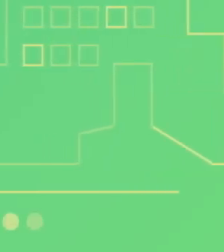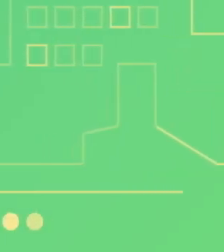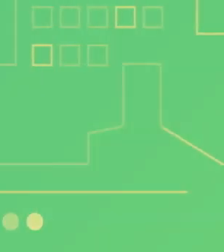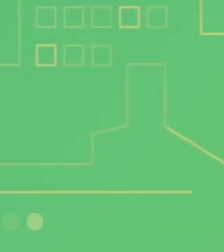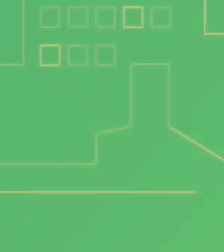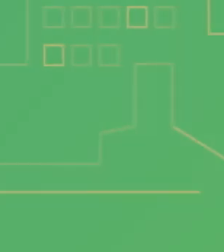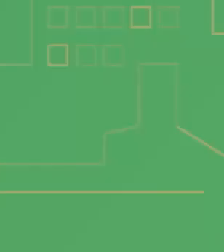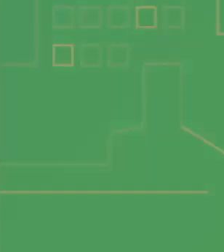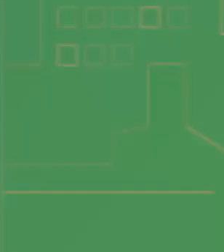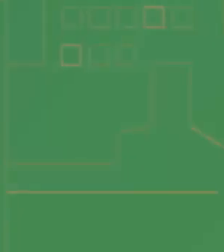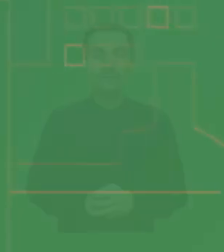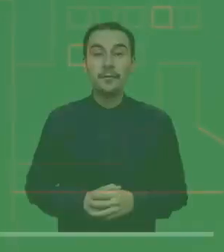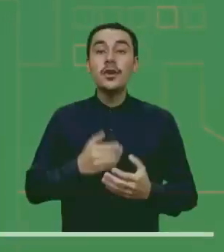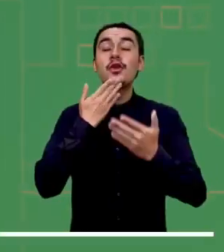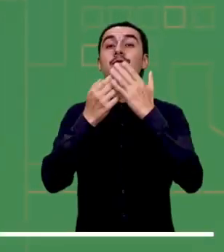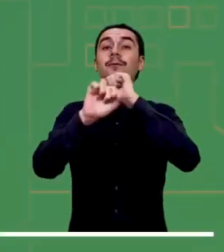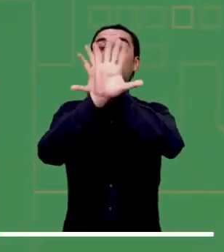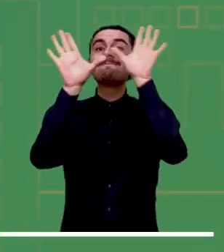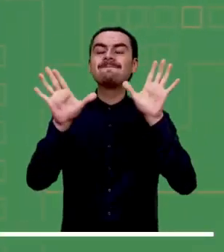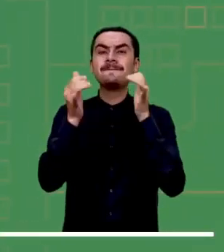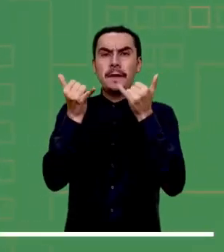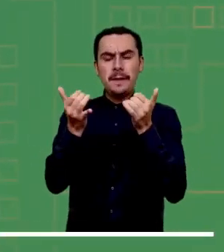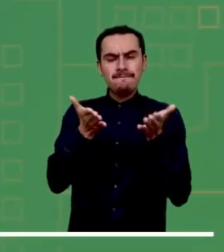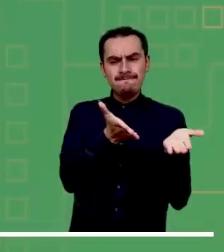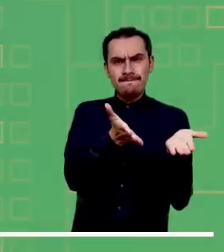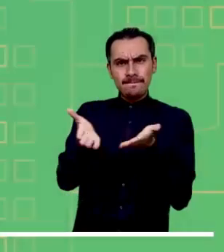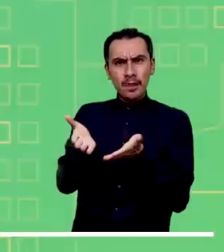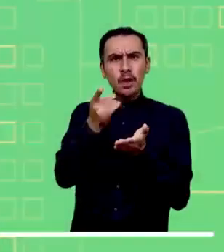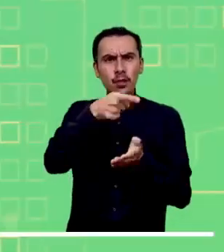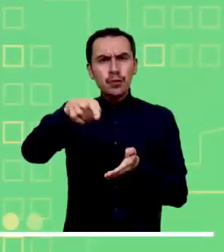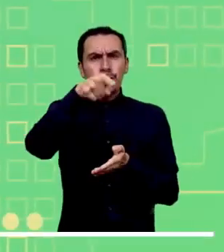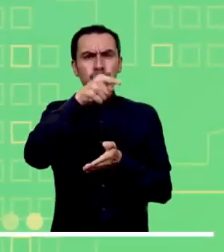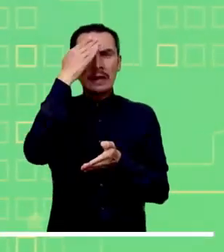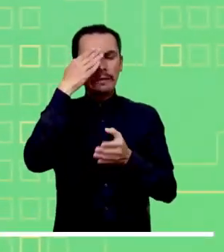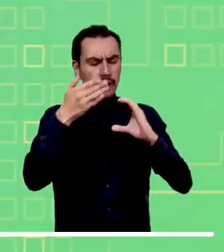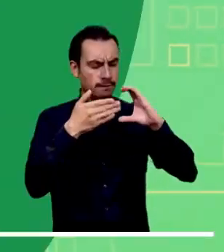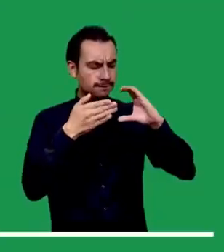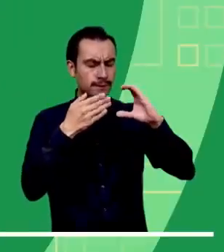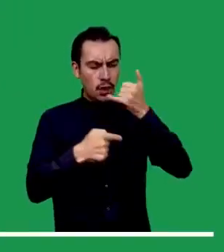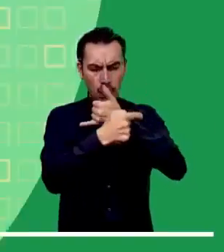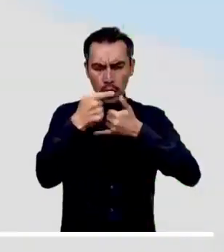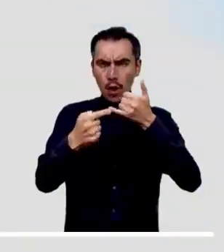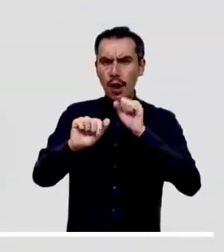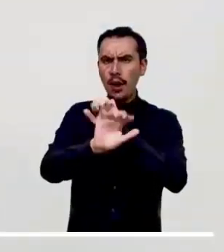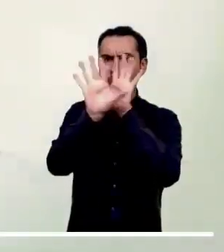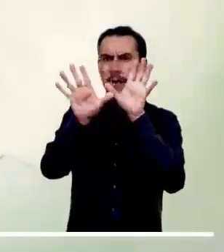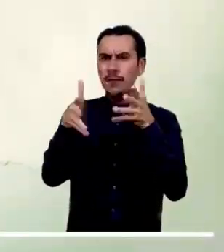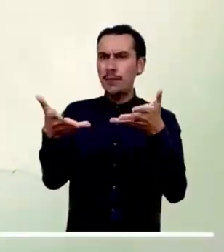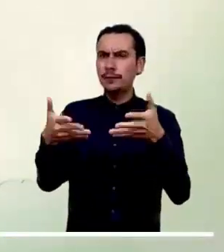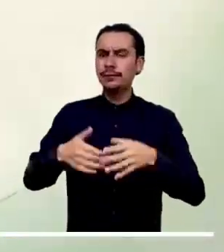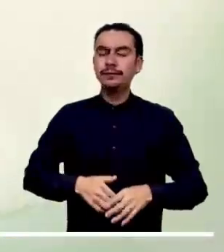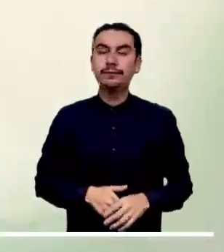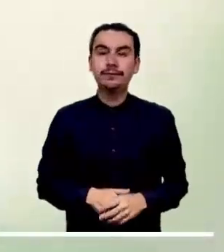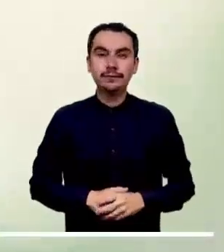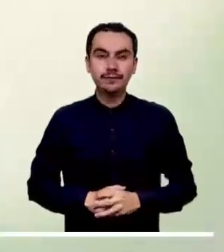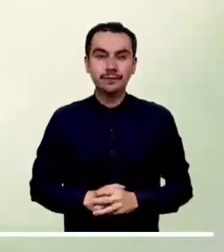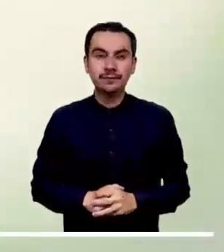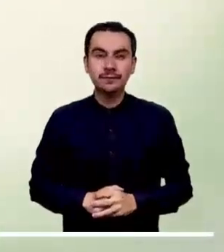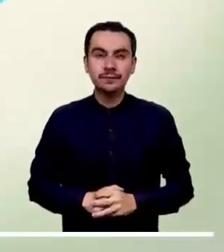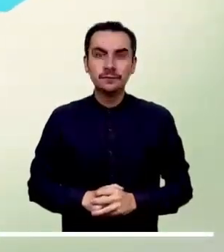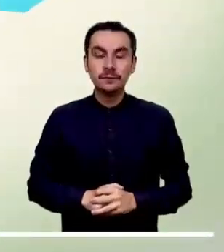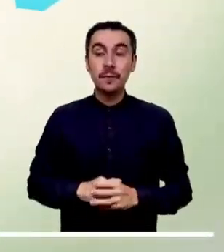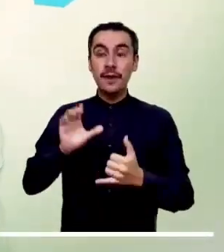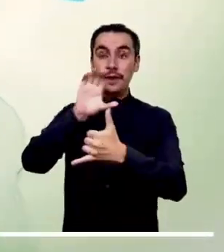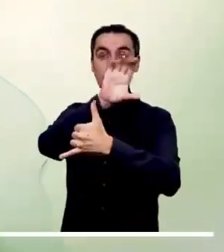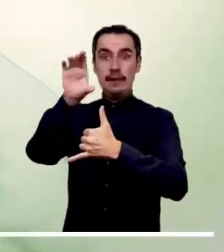Empezamos este nuevo día con nuestro recorrido meteorológico de la mañana. Salvo por las lluvias localmente moderadas